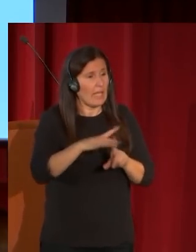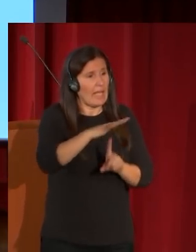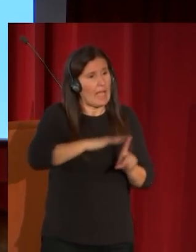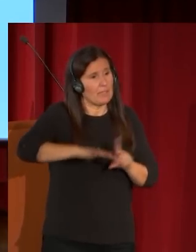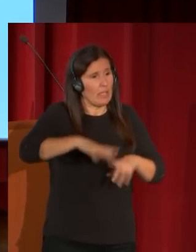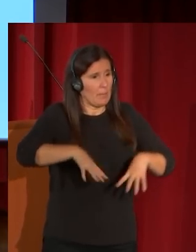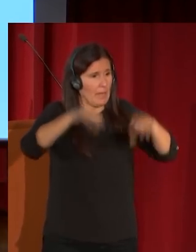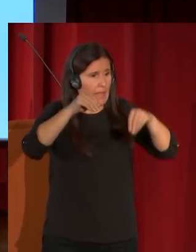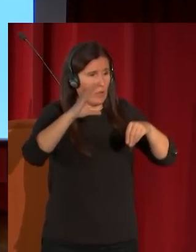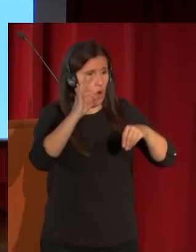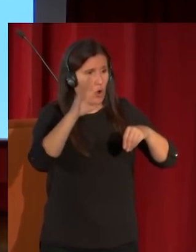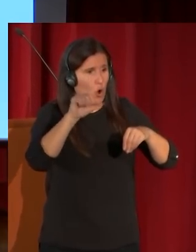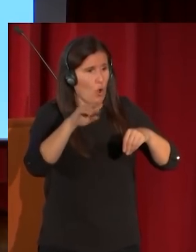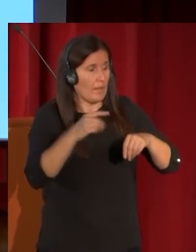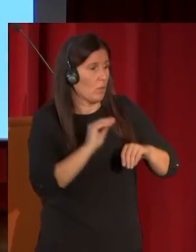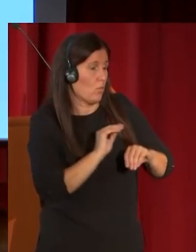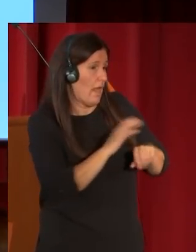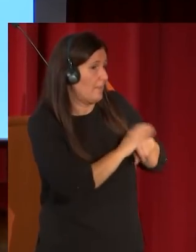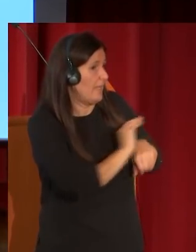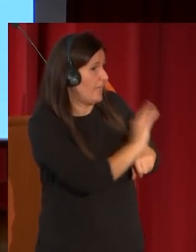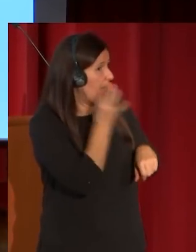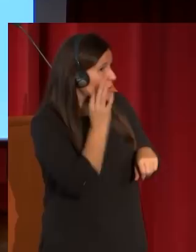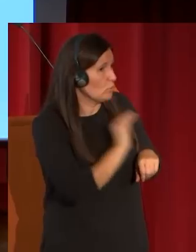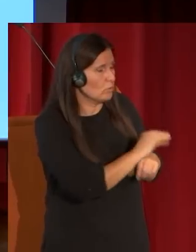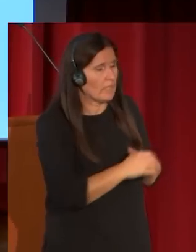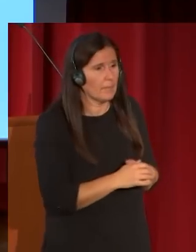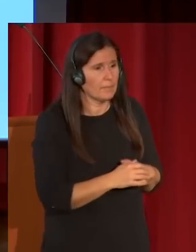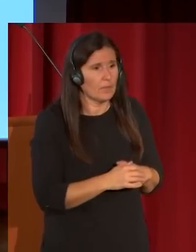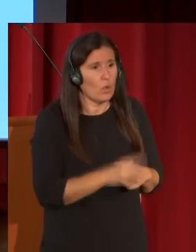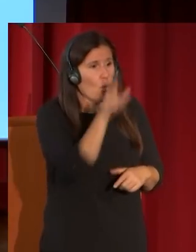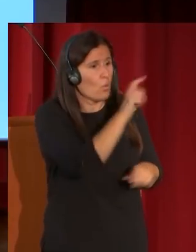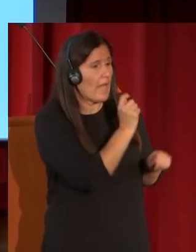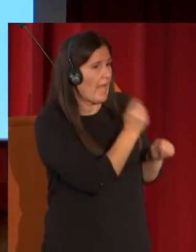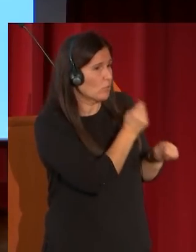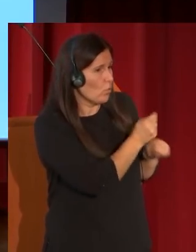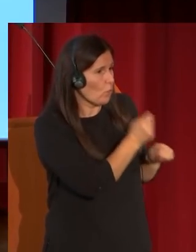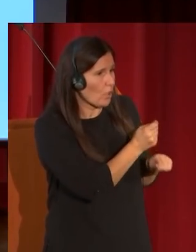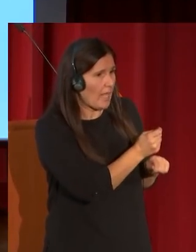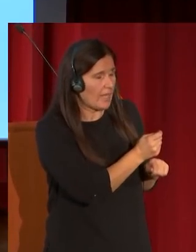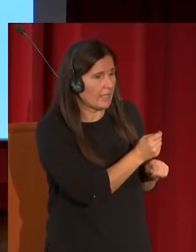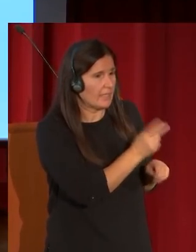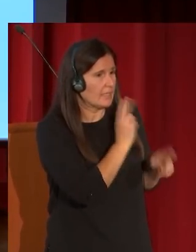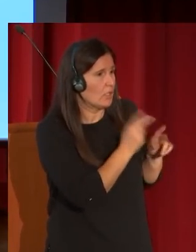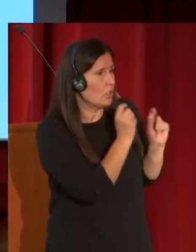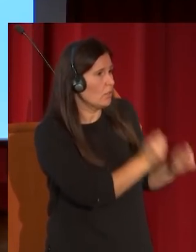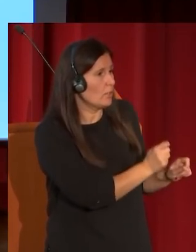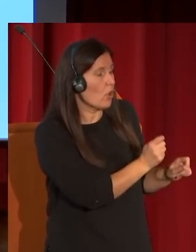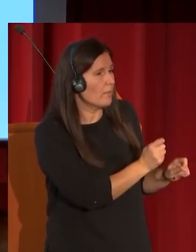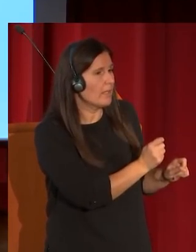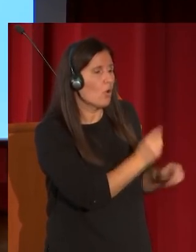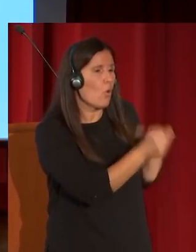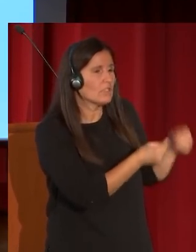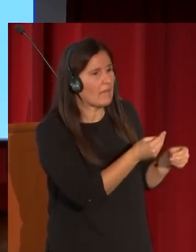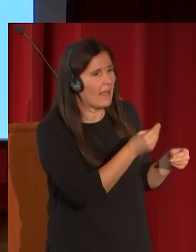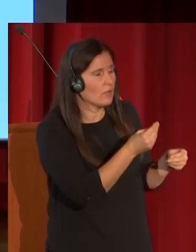que era de una amiga suya Adelda Frí Marcello una escultora que se hacía denominar con un nombre masculino Marcello